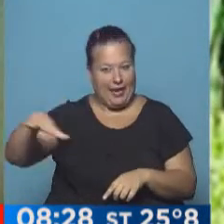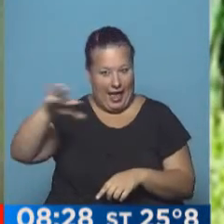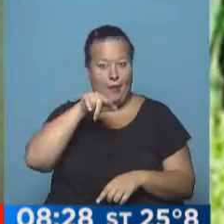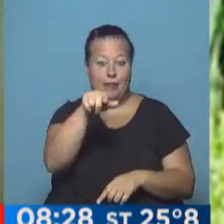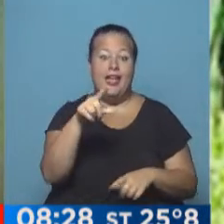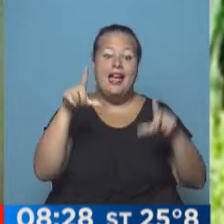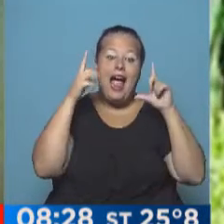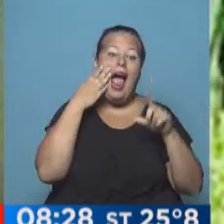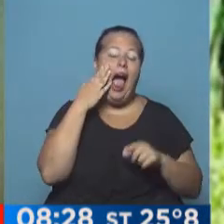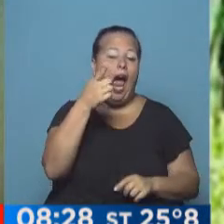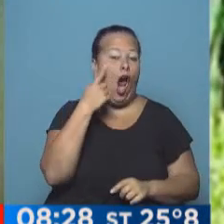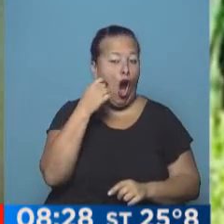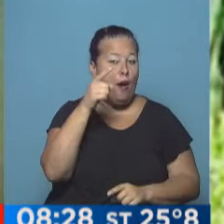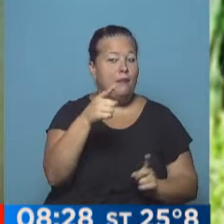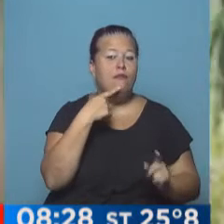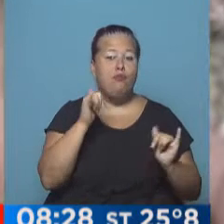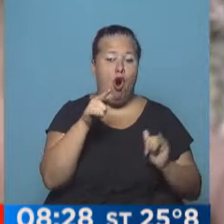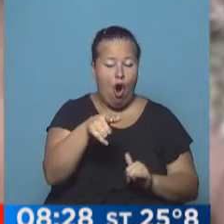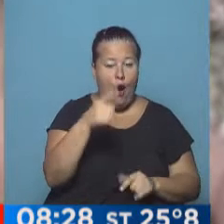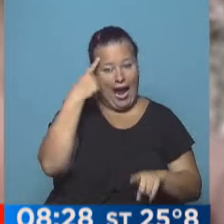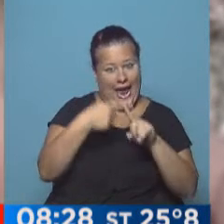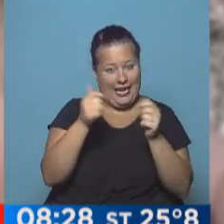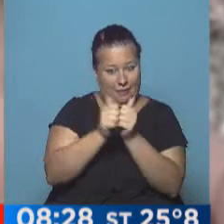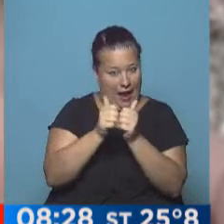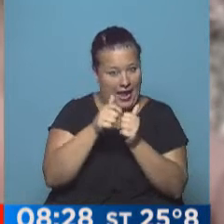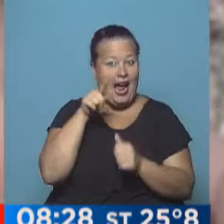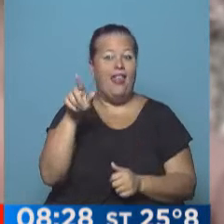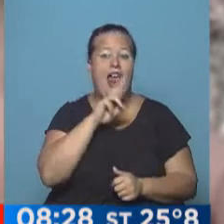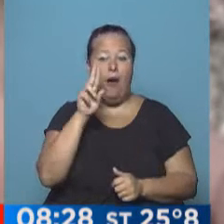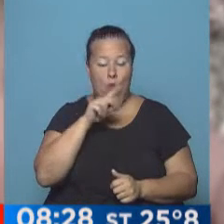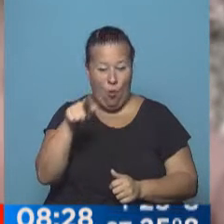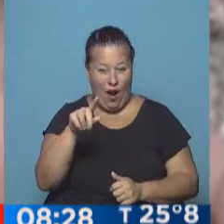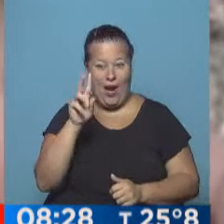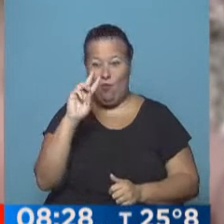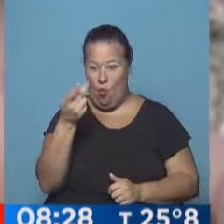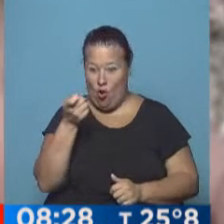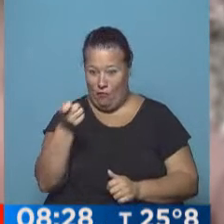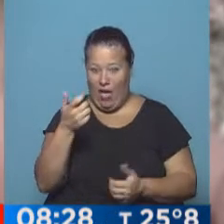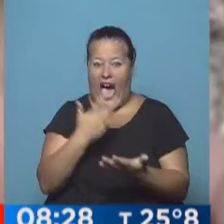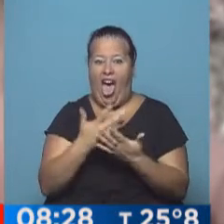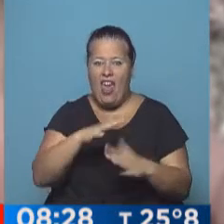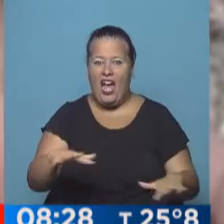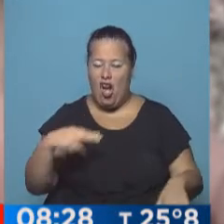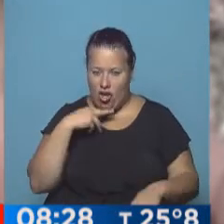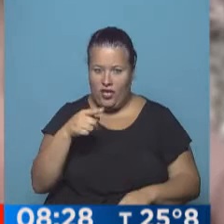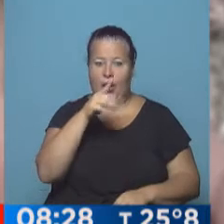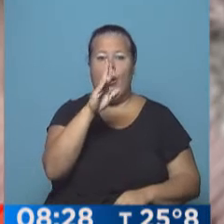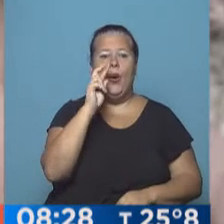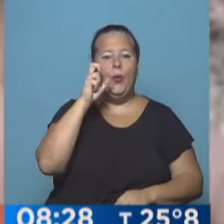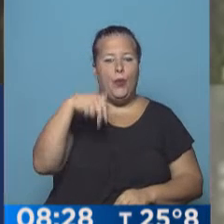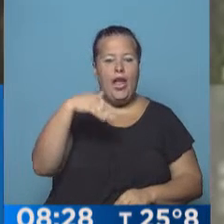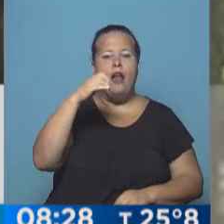es el rostro del joven expareja, recordemos, de la mujer asesinada frente a sus hijos. Él es Brian